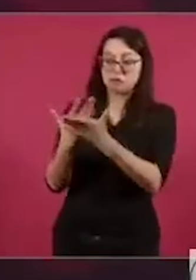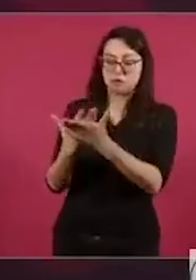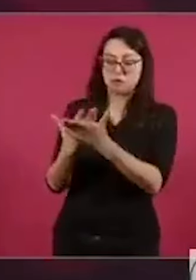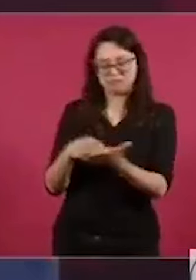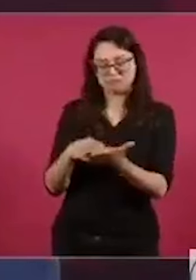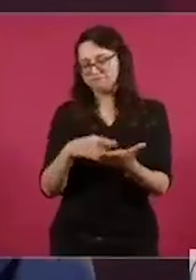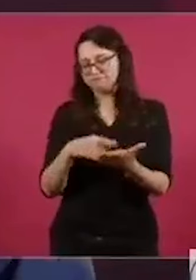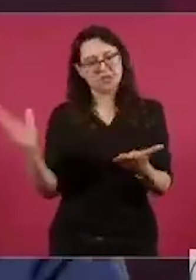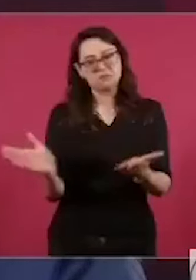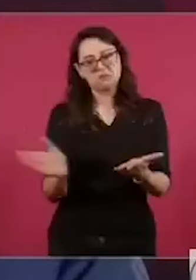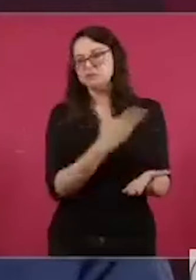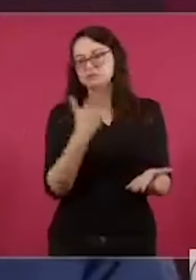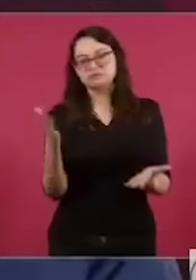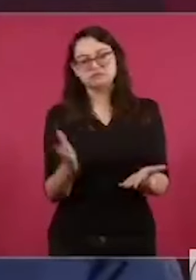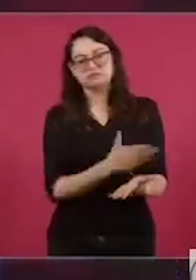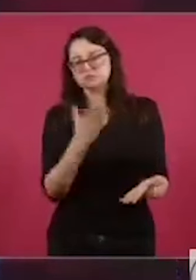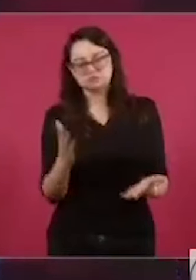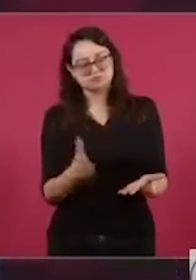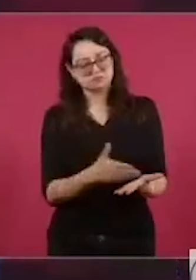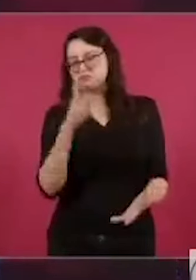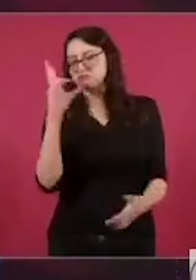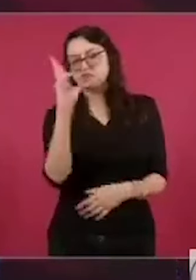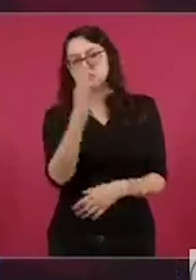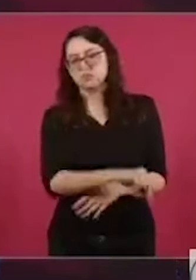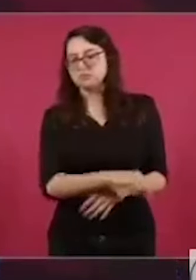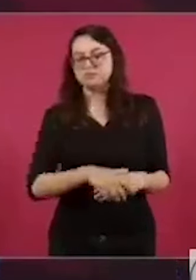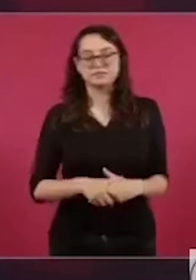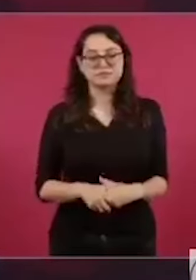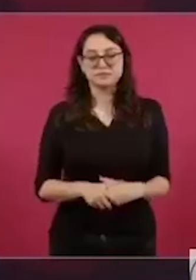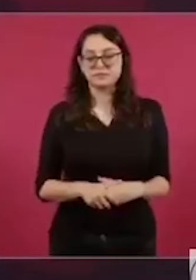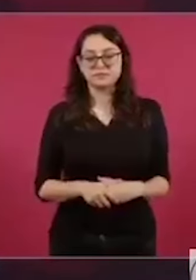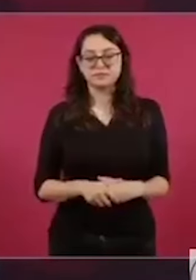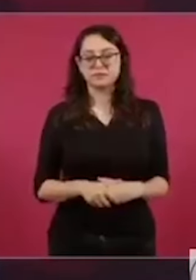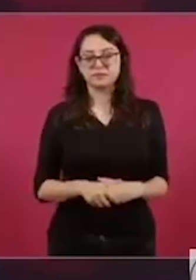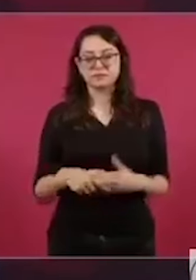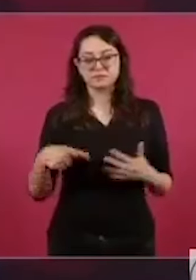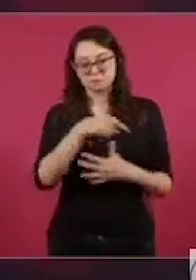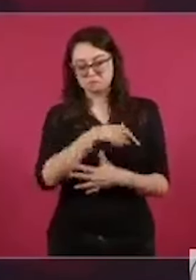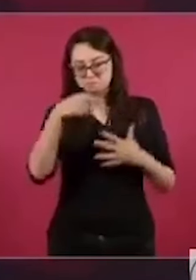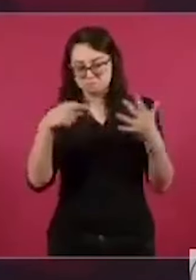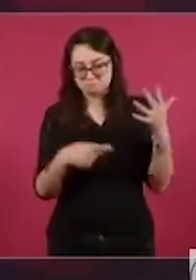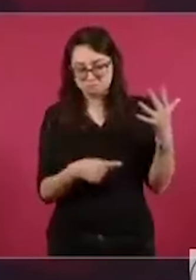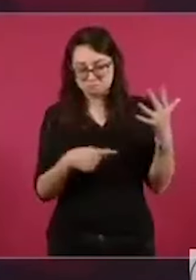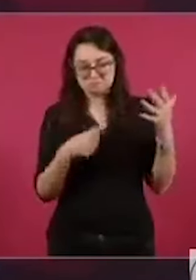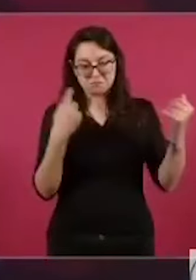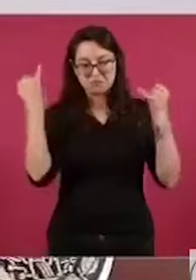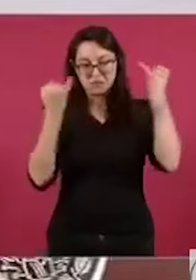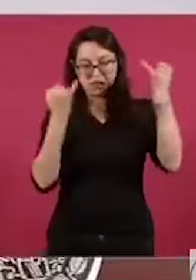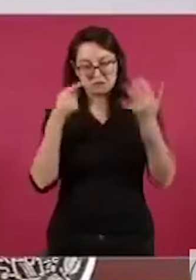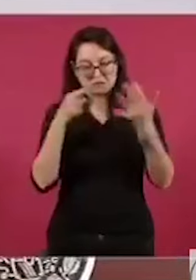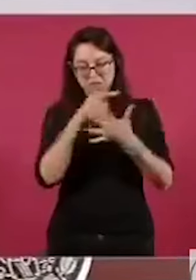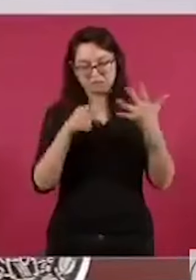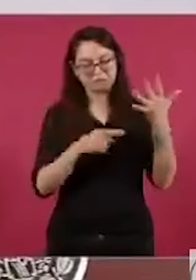desechadas por distintos motivos